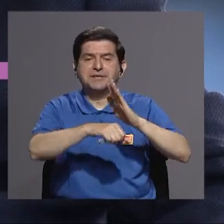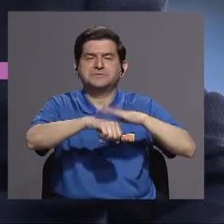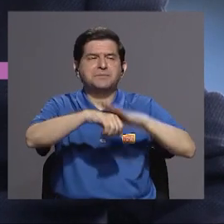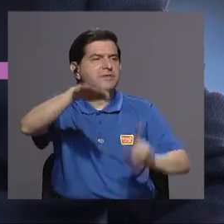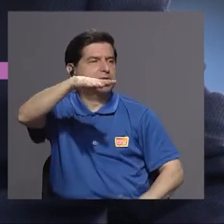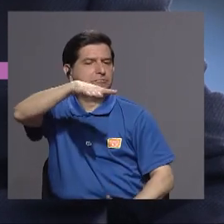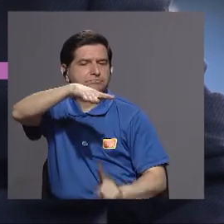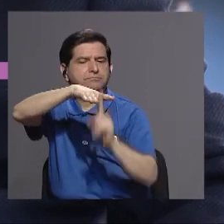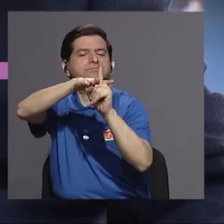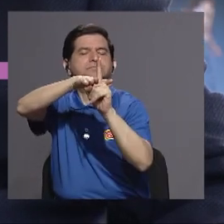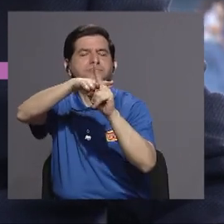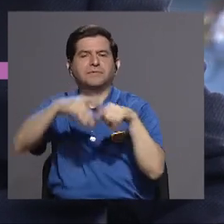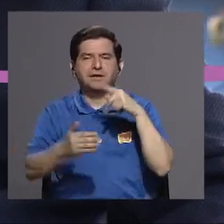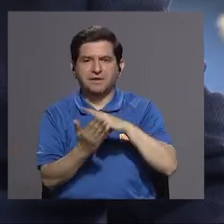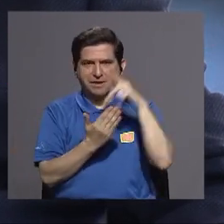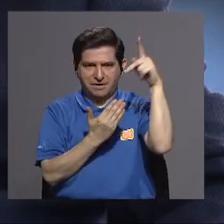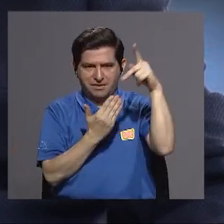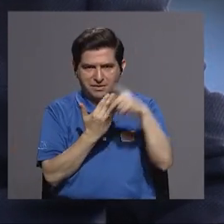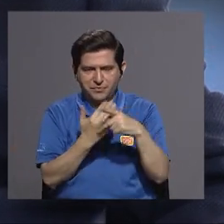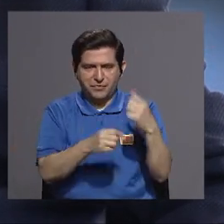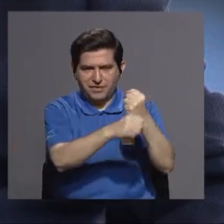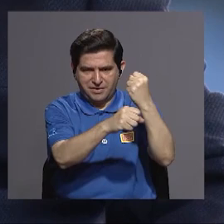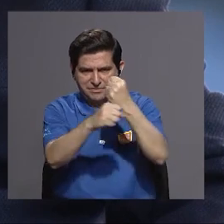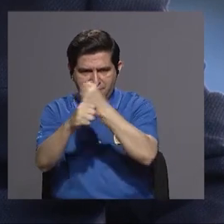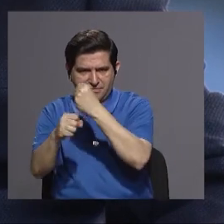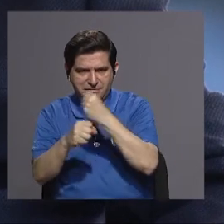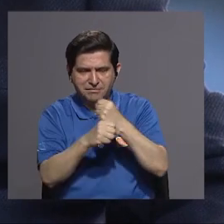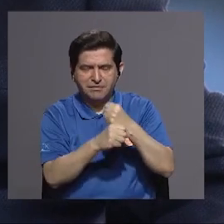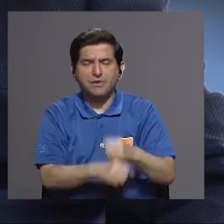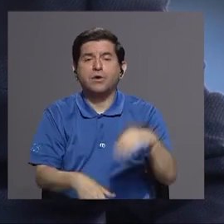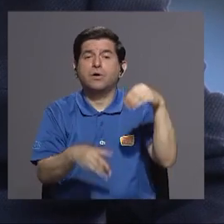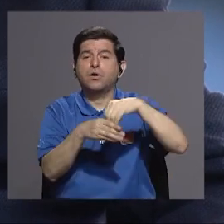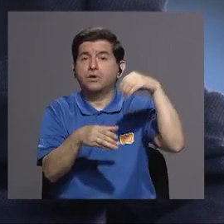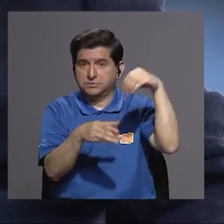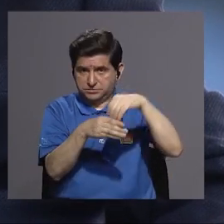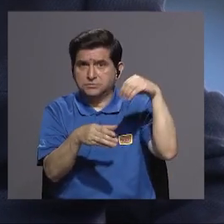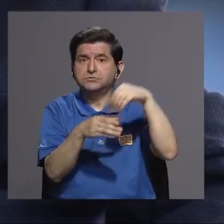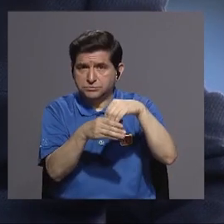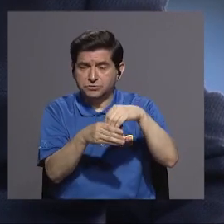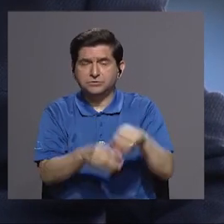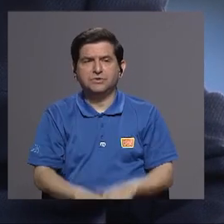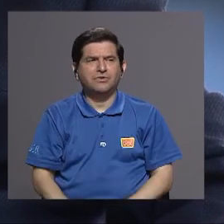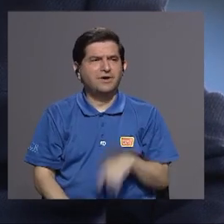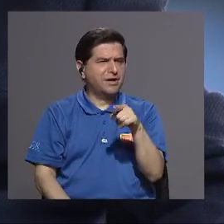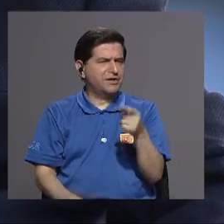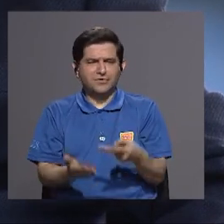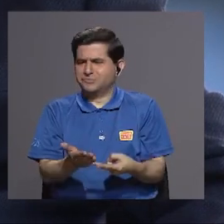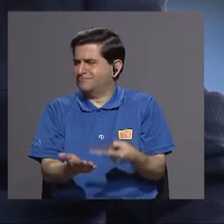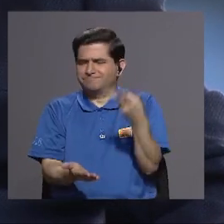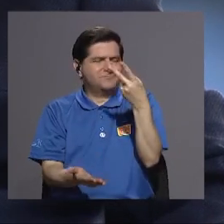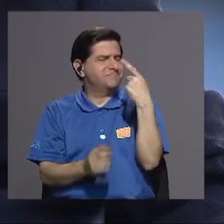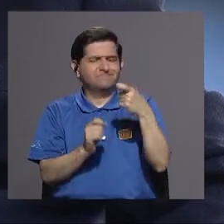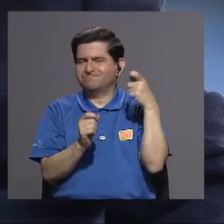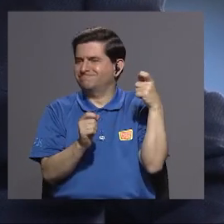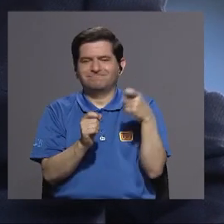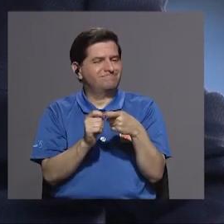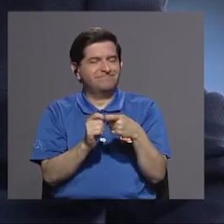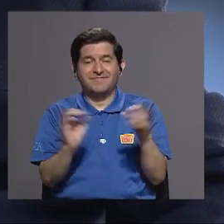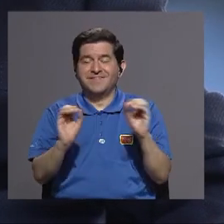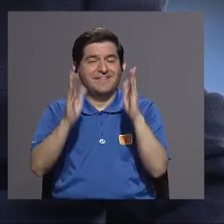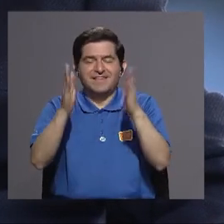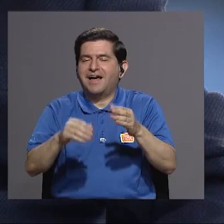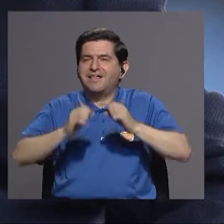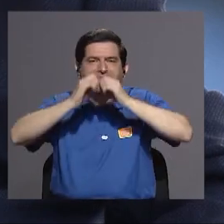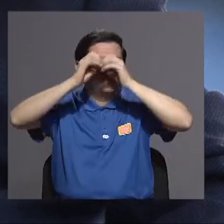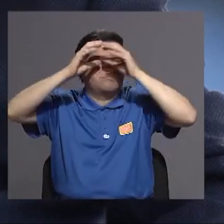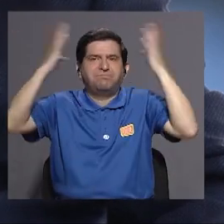visibilizar estos programas que se realizan son un aporte que no tienen un valor verdad nadie puede